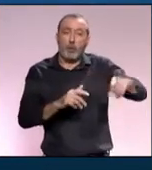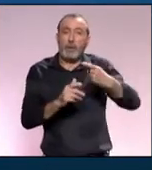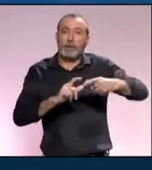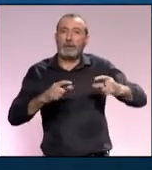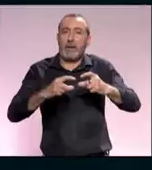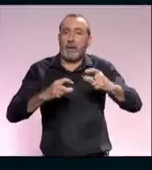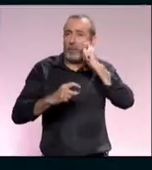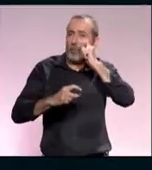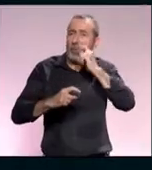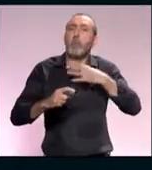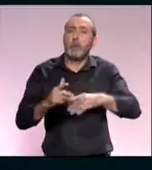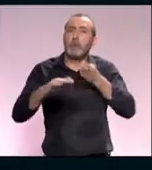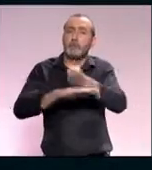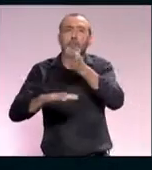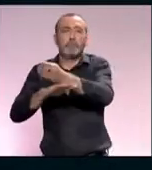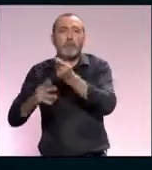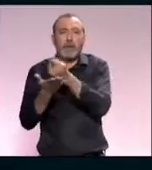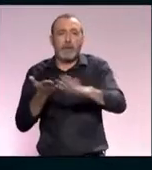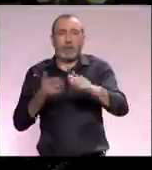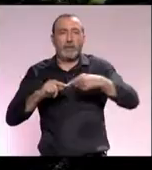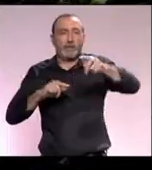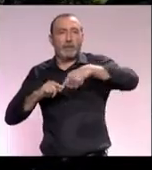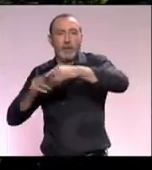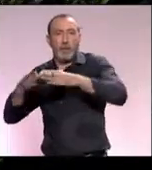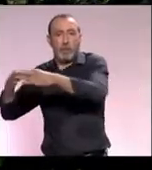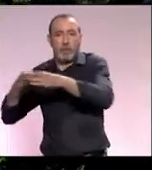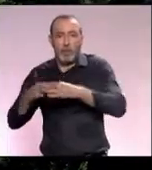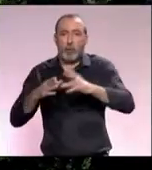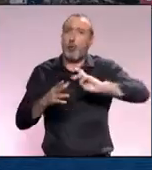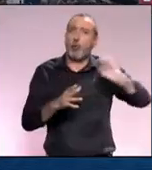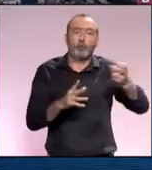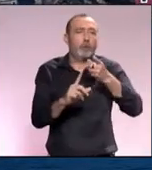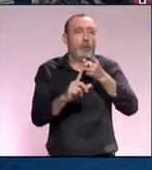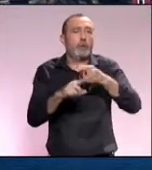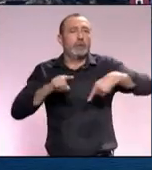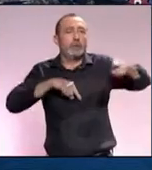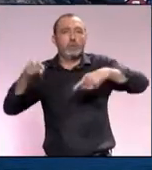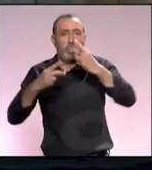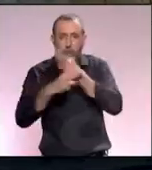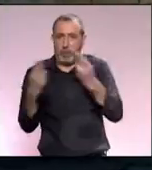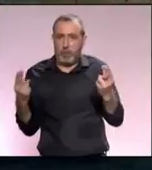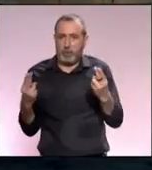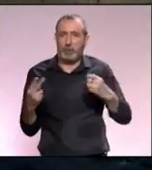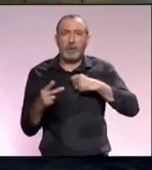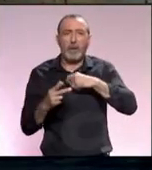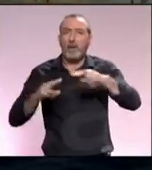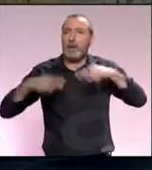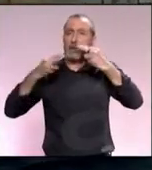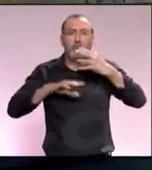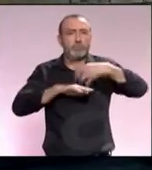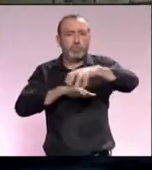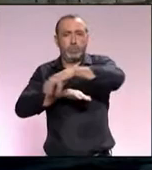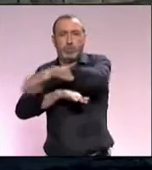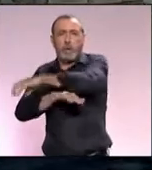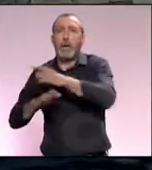turística de Gotemburgo se pueden utilizar gratuitamente los transbordadores así como cualquier otro transporte público. Tiene un amplio despliegue de